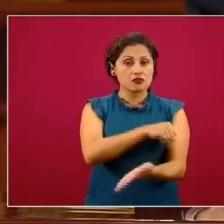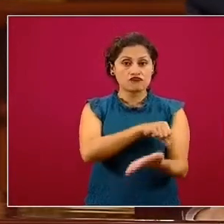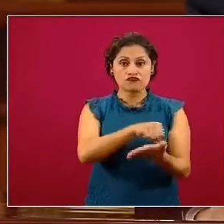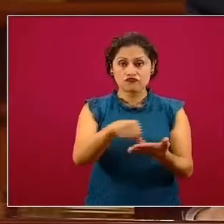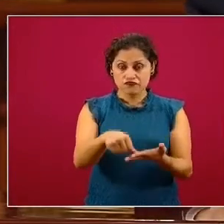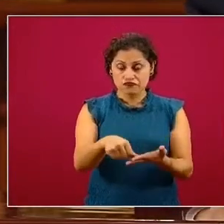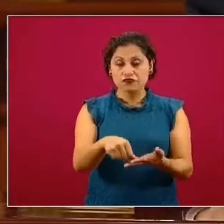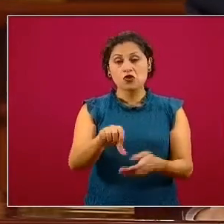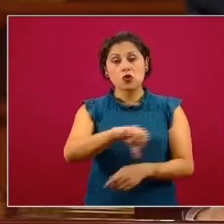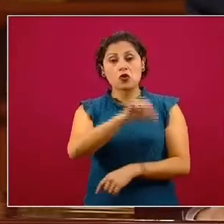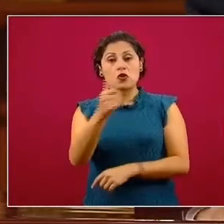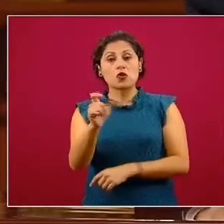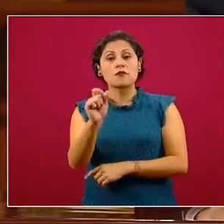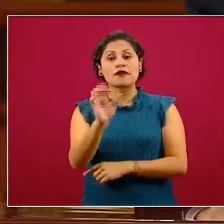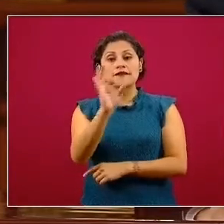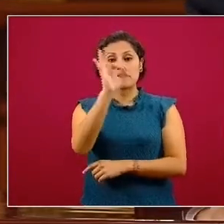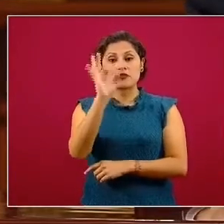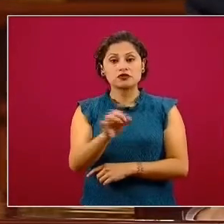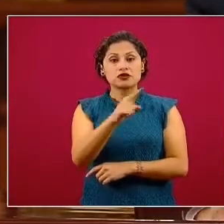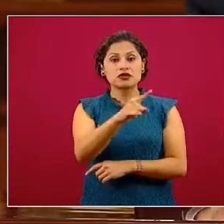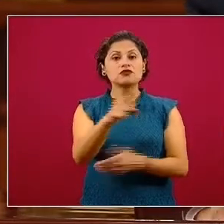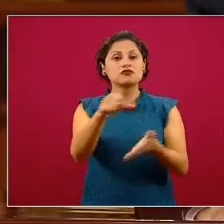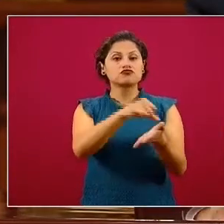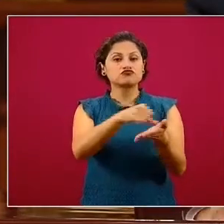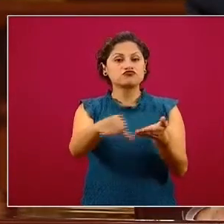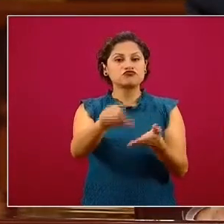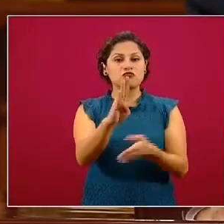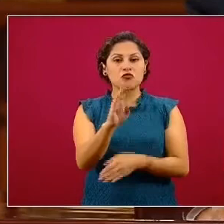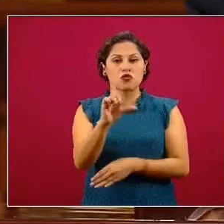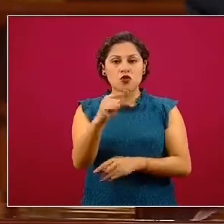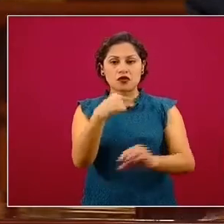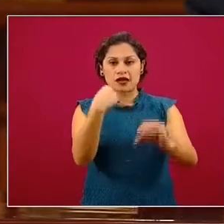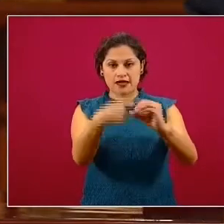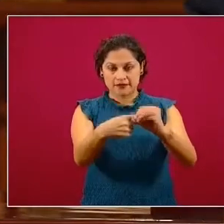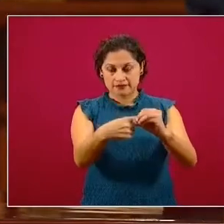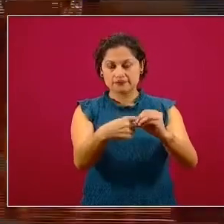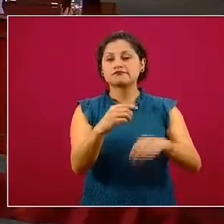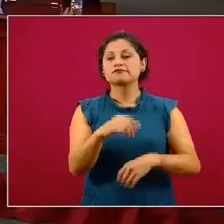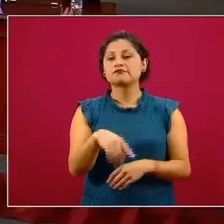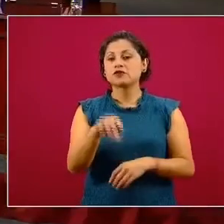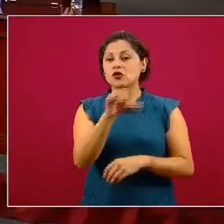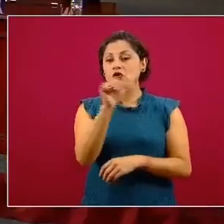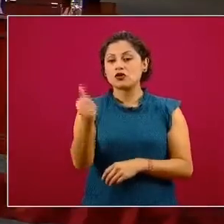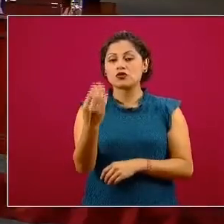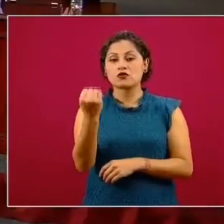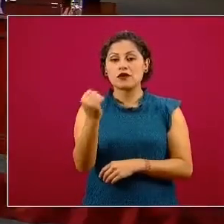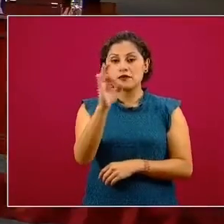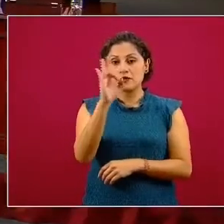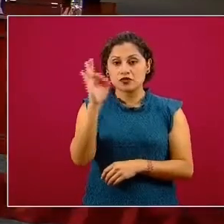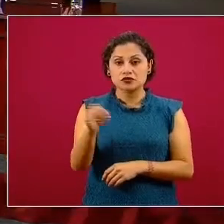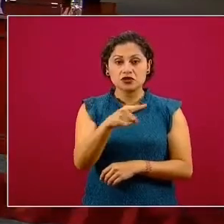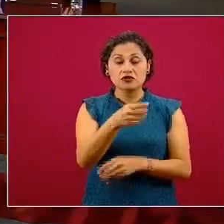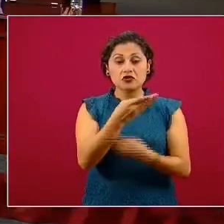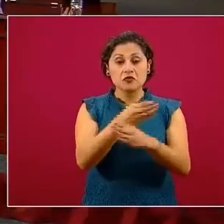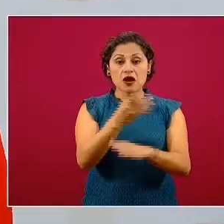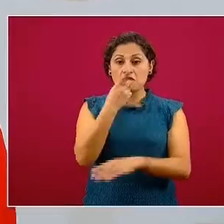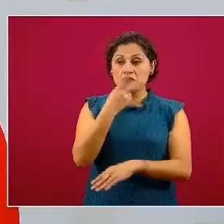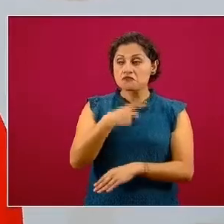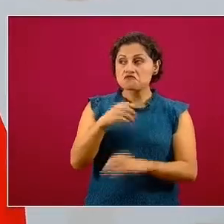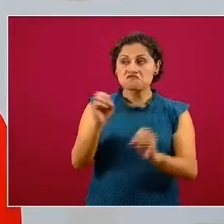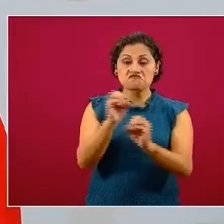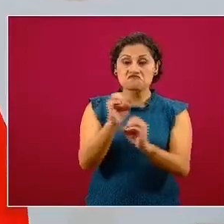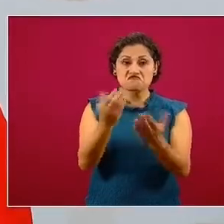20% como bloqueadas, un 9% como cuentas inexistentes en la institución y